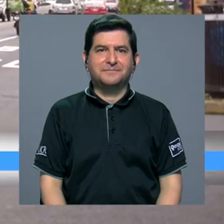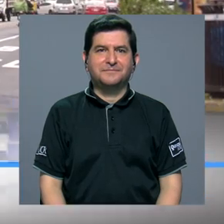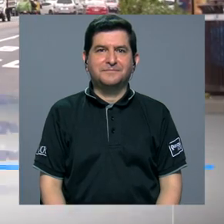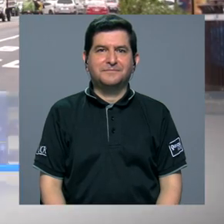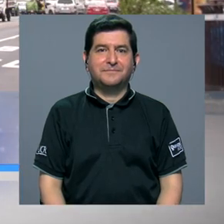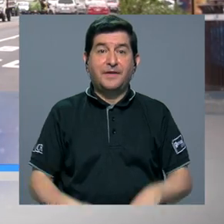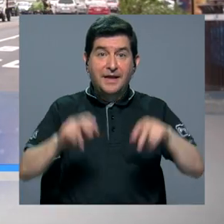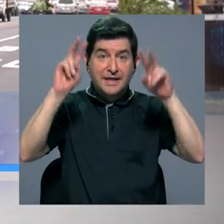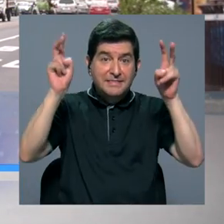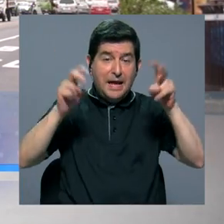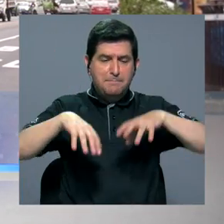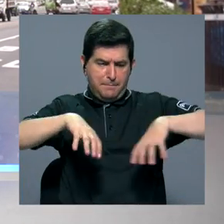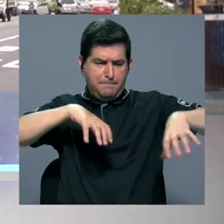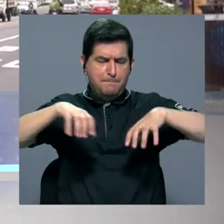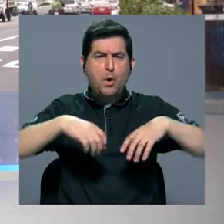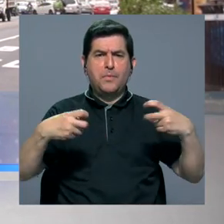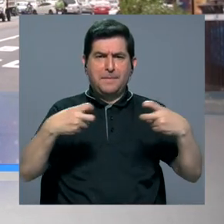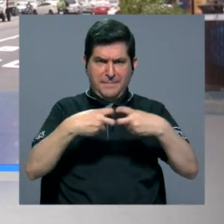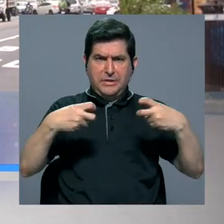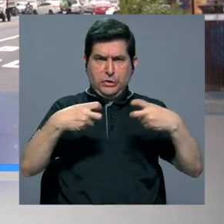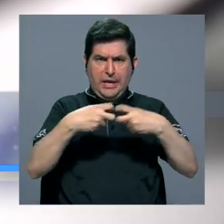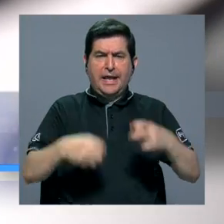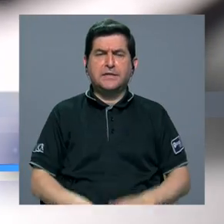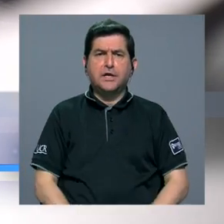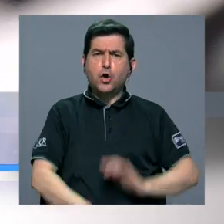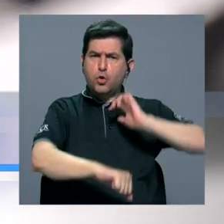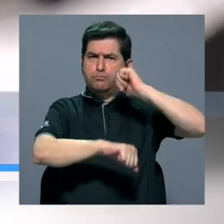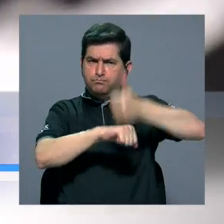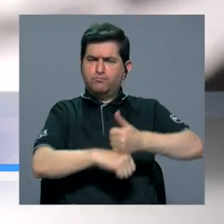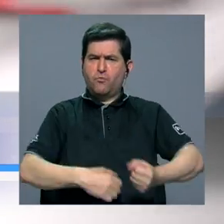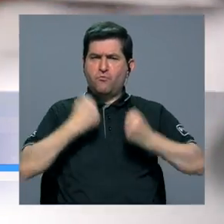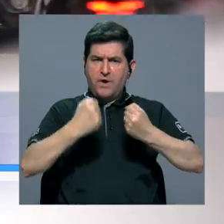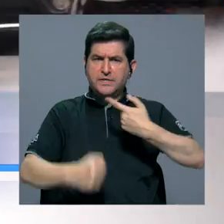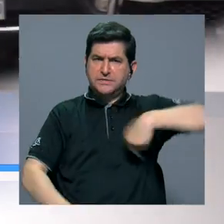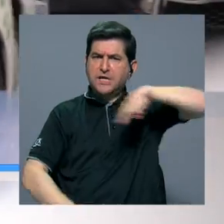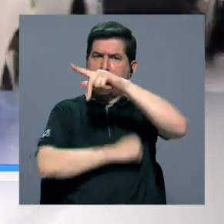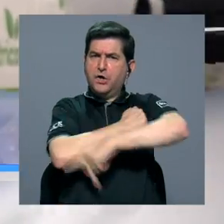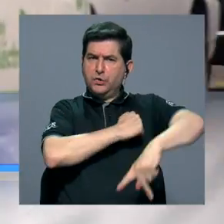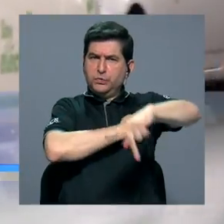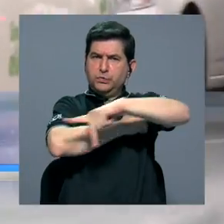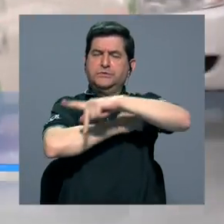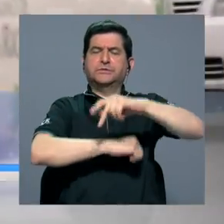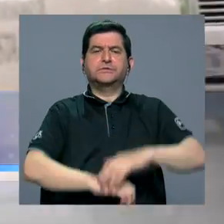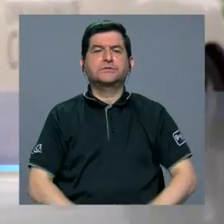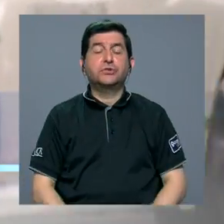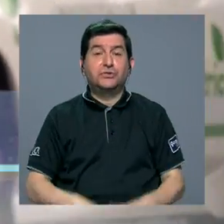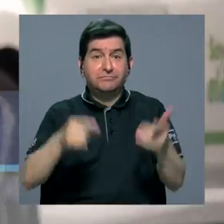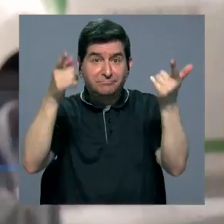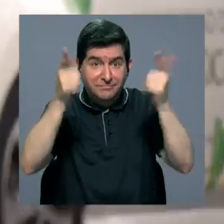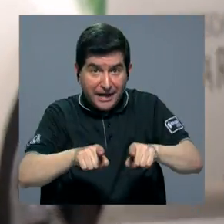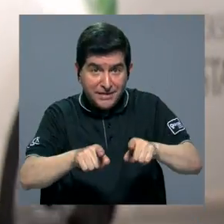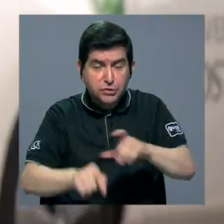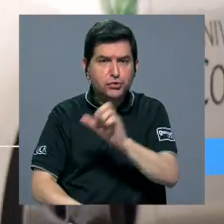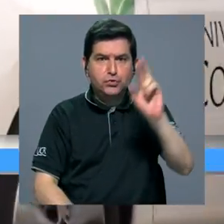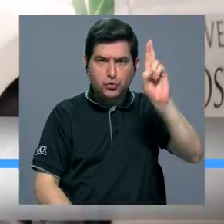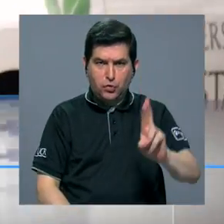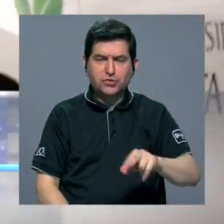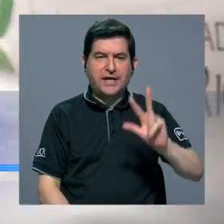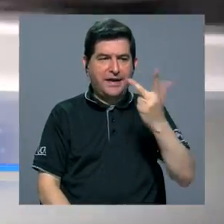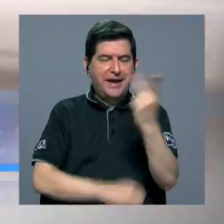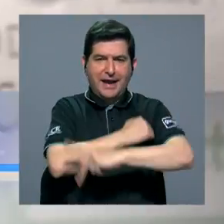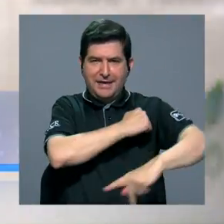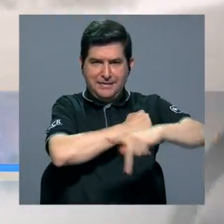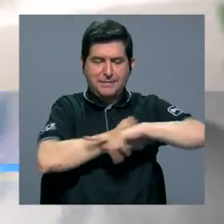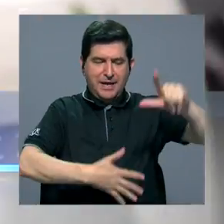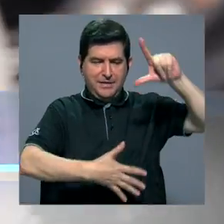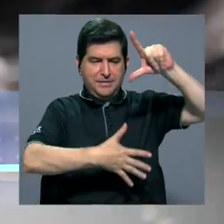El tema de la movilidad eléctrica se ha posicionado con fuerza en nuestro país. De hecho, Costa Rica es el tercer